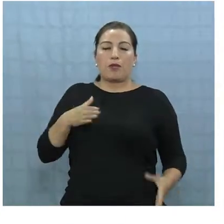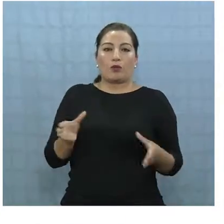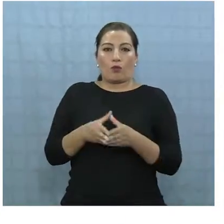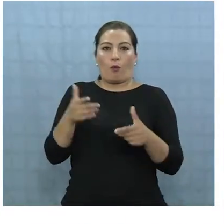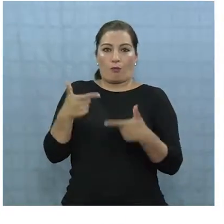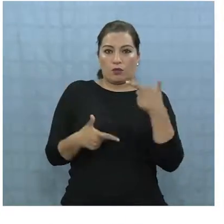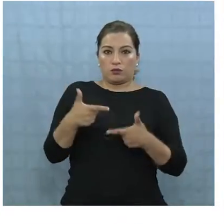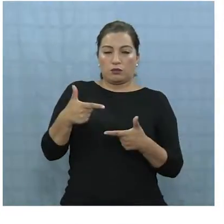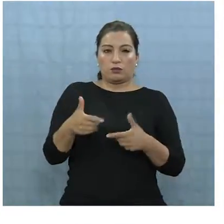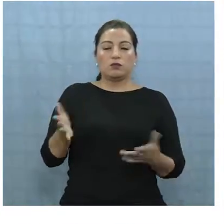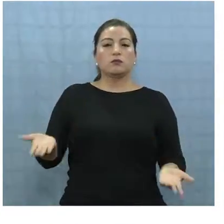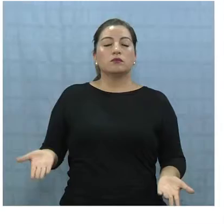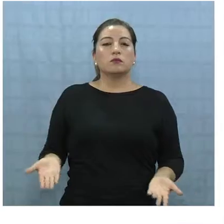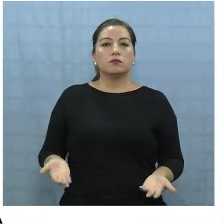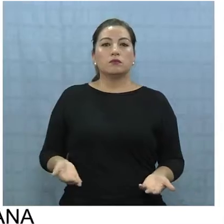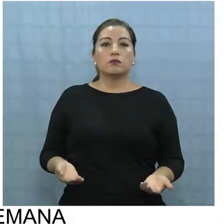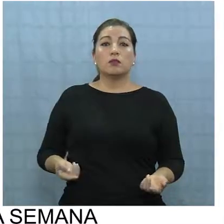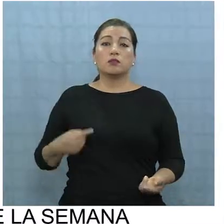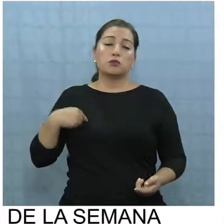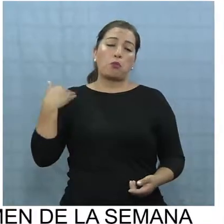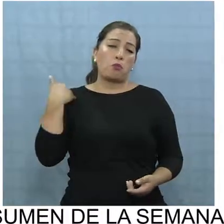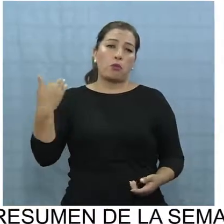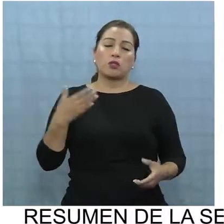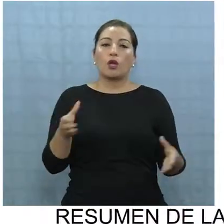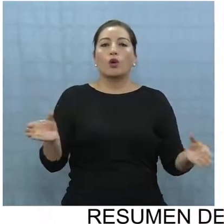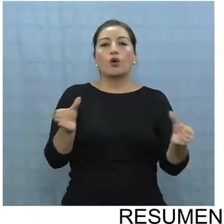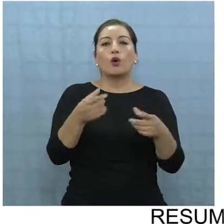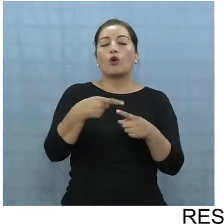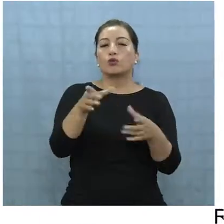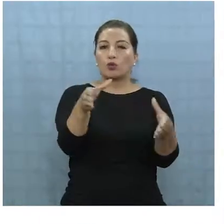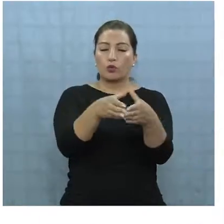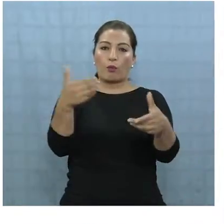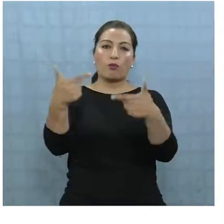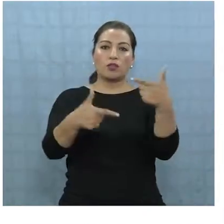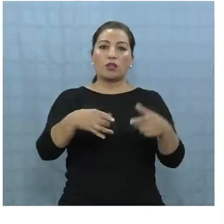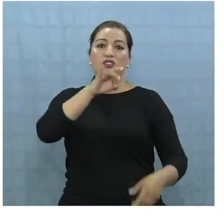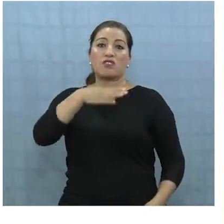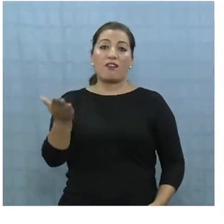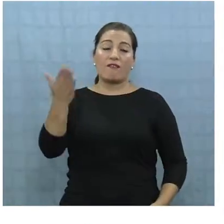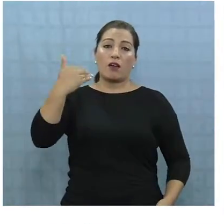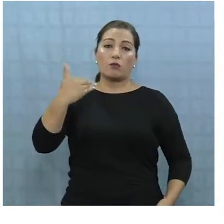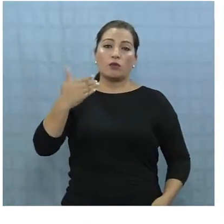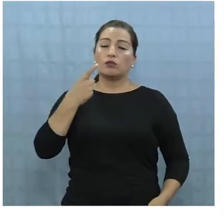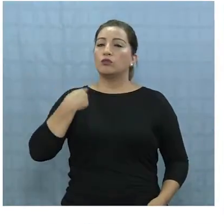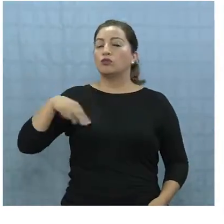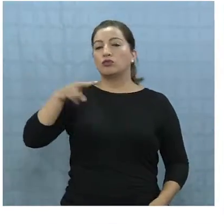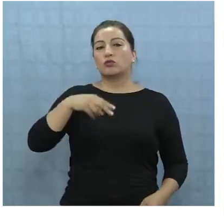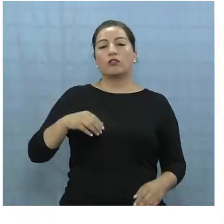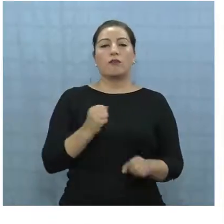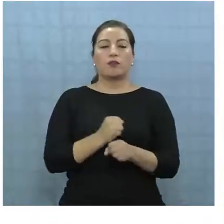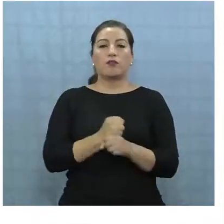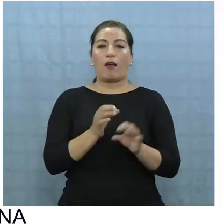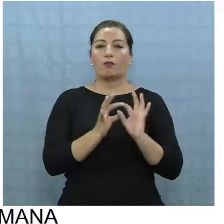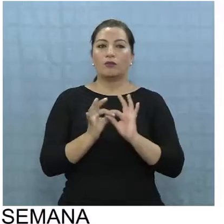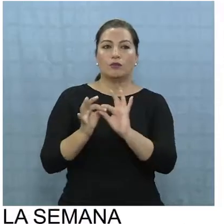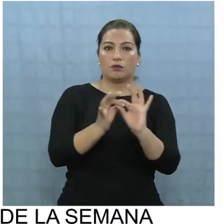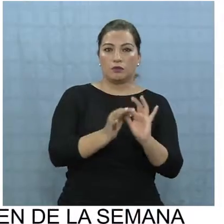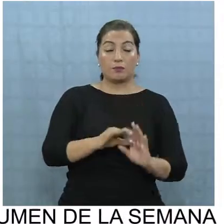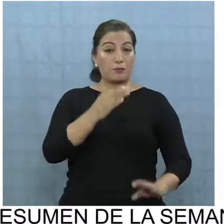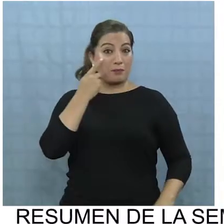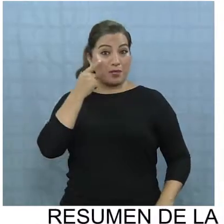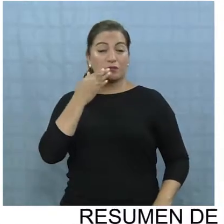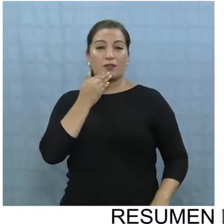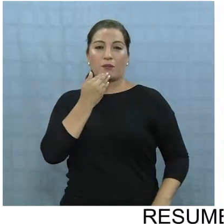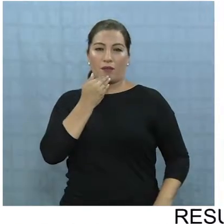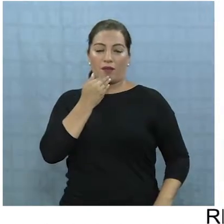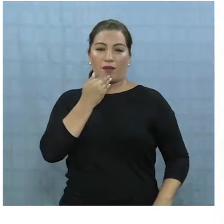en todo caso si no lo es, si es alguien de otro partido del Chile vamos, bueno de igual forma nosotros nos vamos a alinear. Sin embargo hay